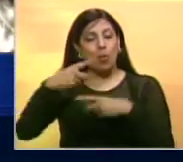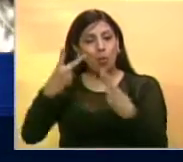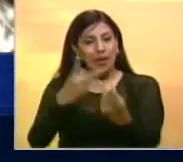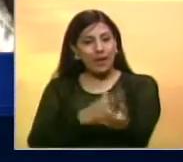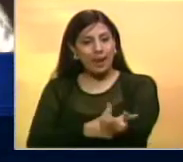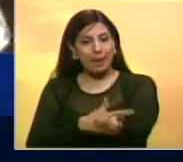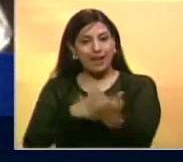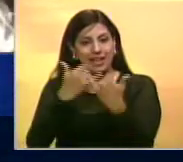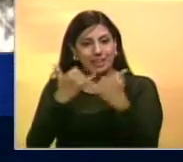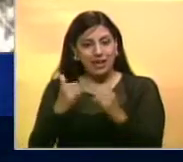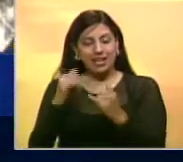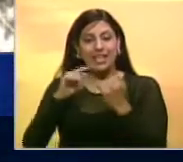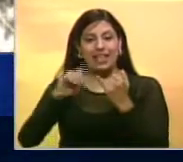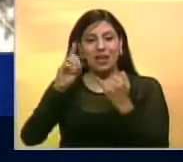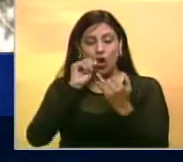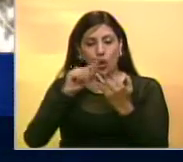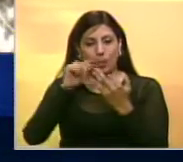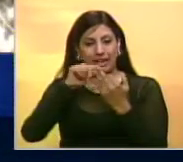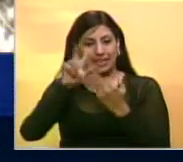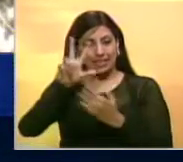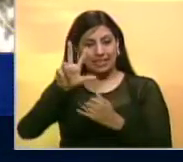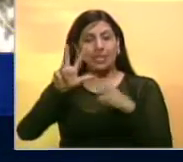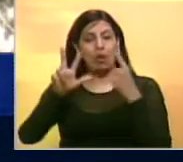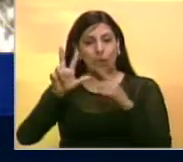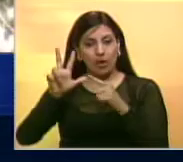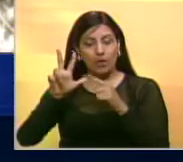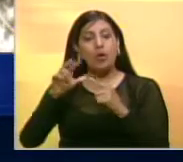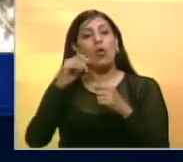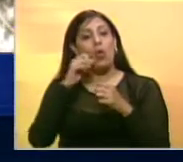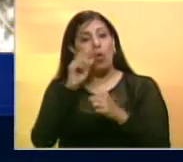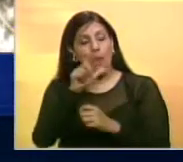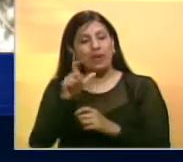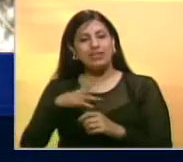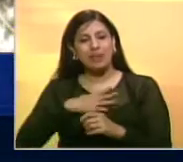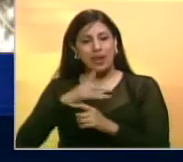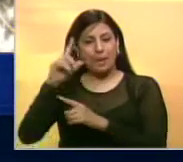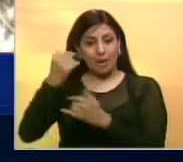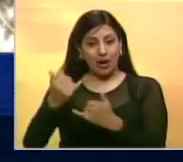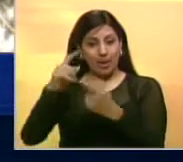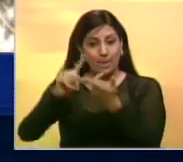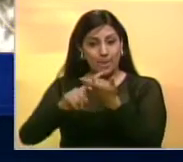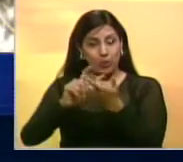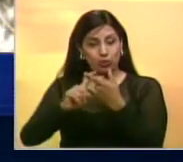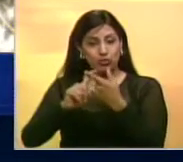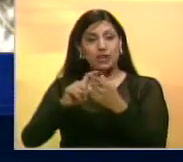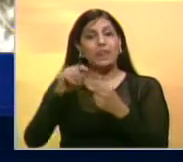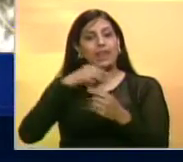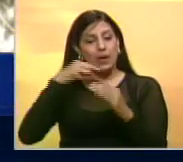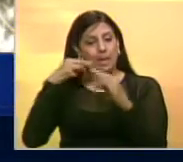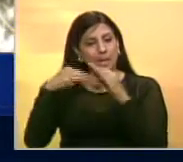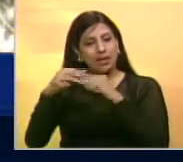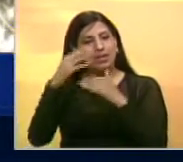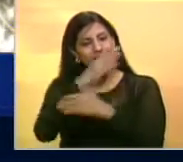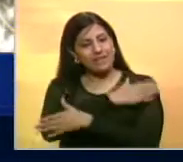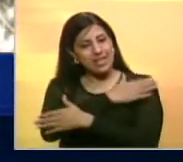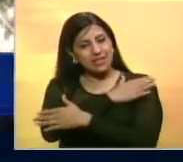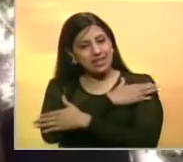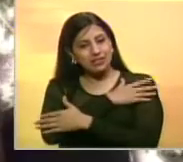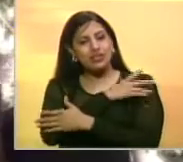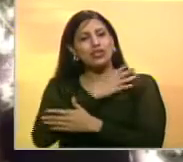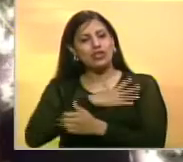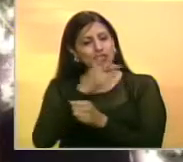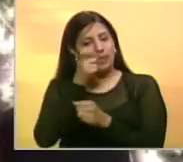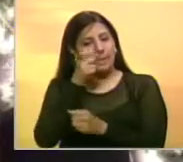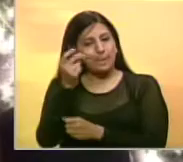hermano para sus hijos Diego, Manuel y Santiago Los dos más pequeños son frutos de su actual esposa Desde acá le enviamos muchas felicidades y